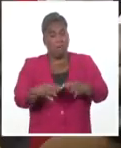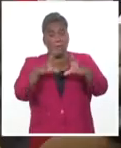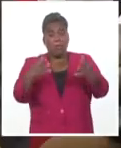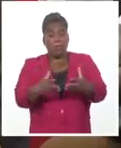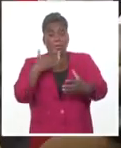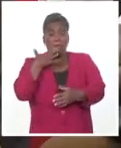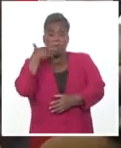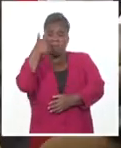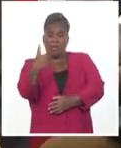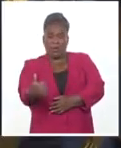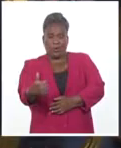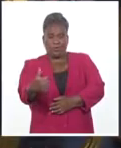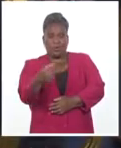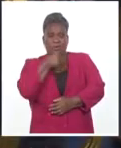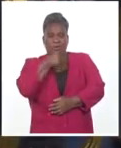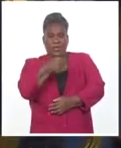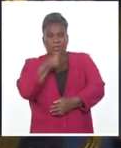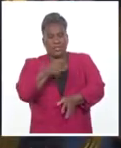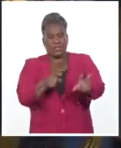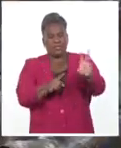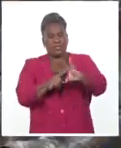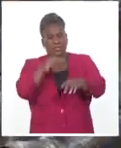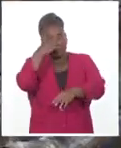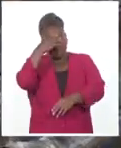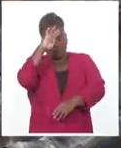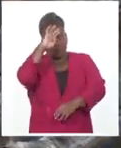mejor. Miguel Ángel Rivalta, Sistema Informativo de la Televisión Cubana. Gracias por